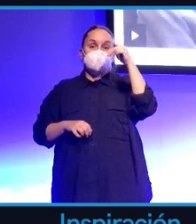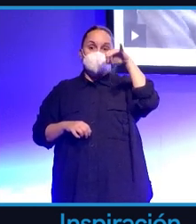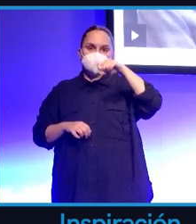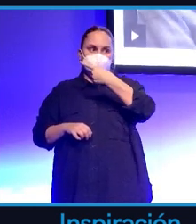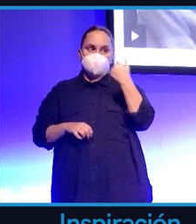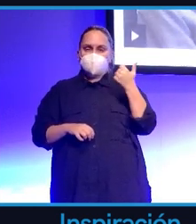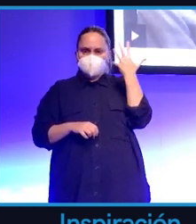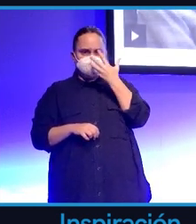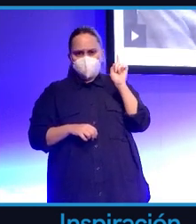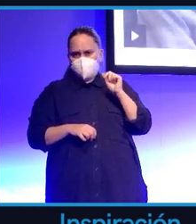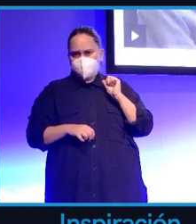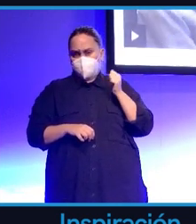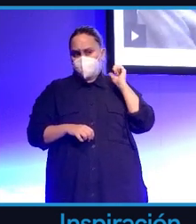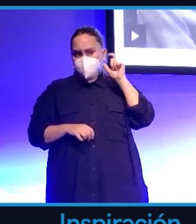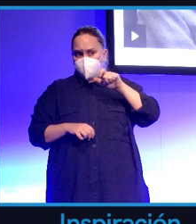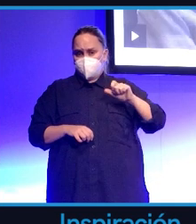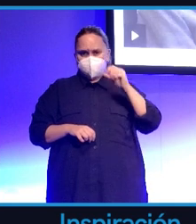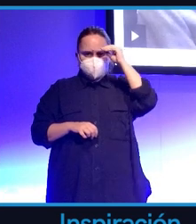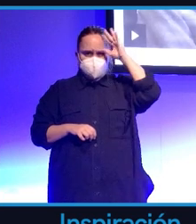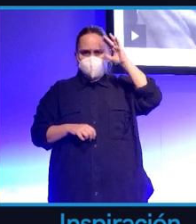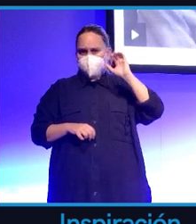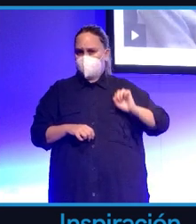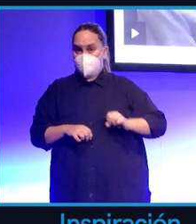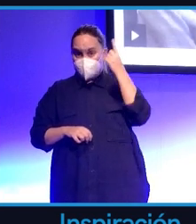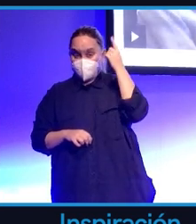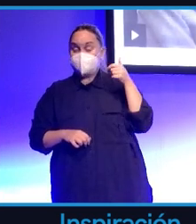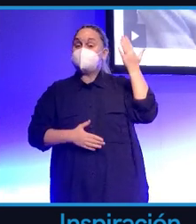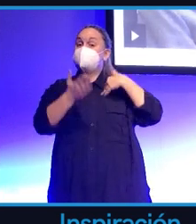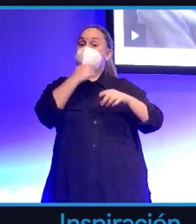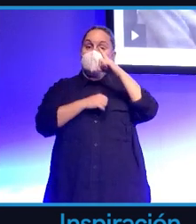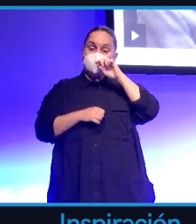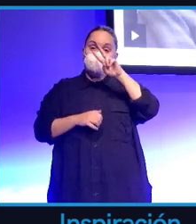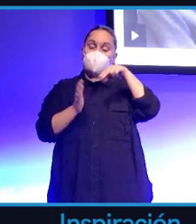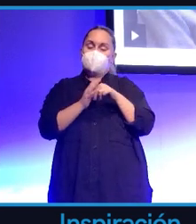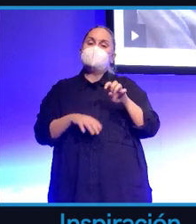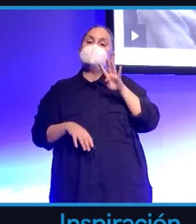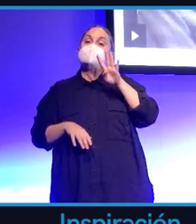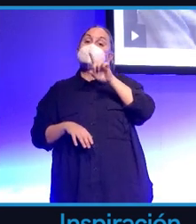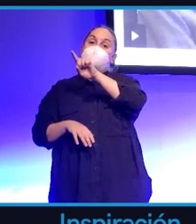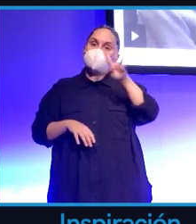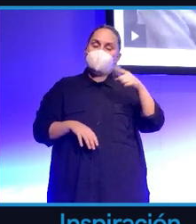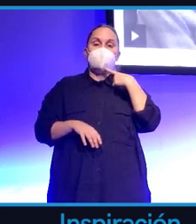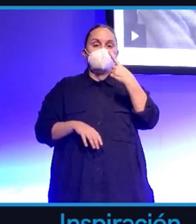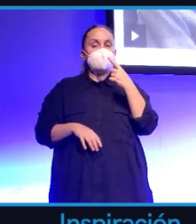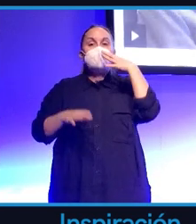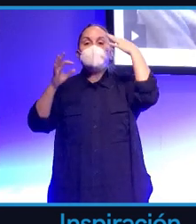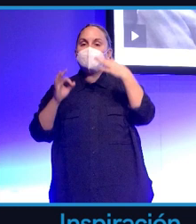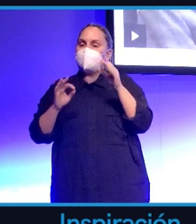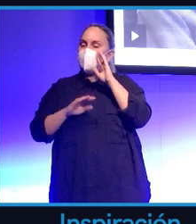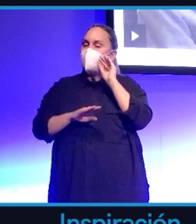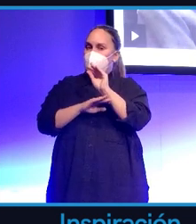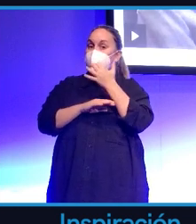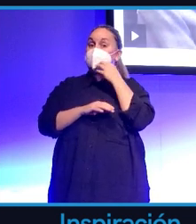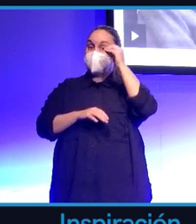ya en 2014, alertaba del potencial peligro que puede entrañar una inteligencia artificial no